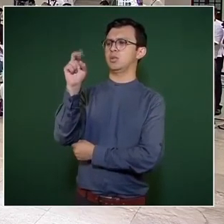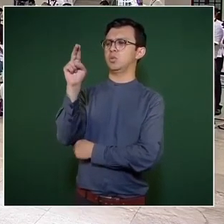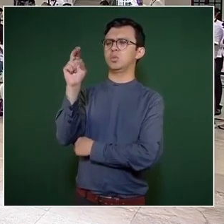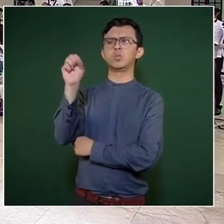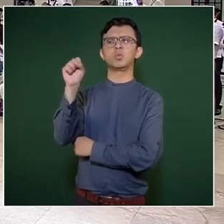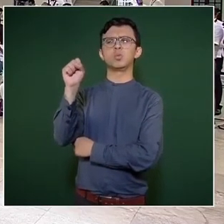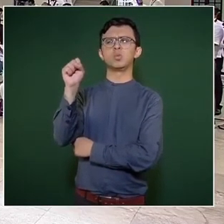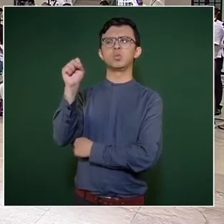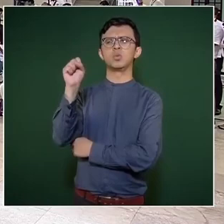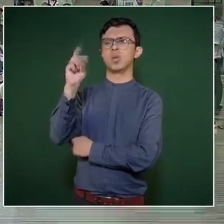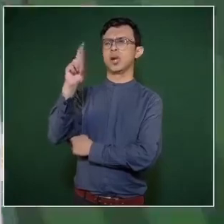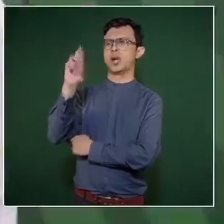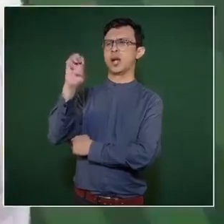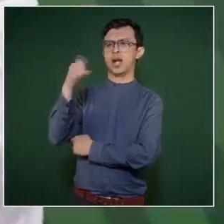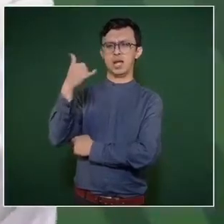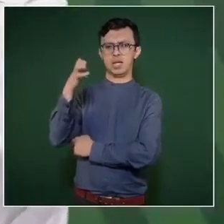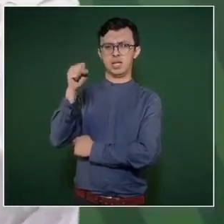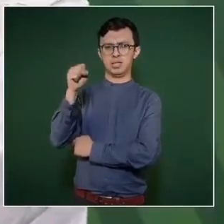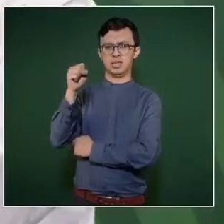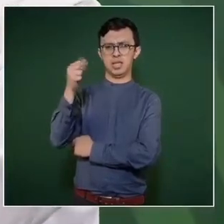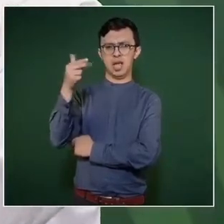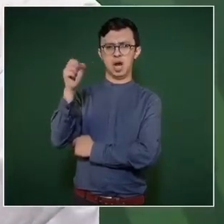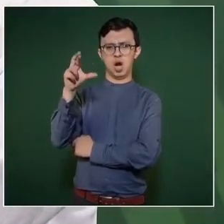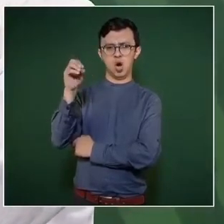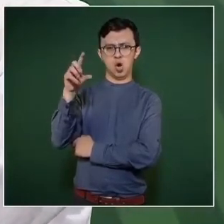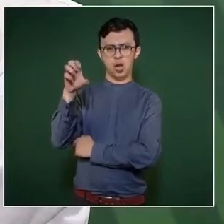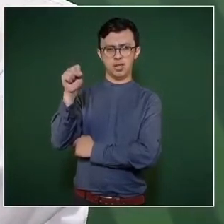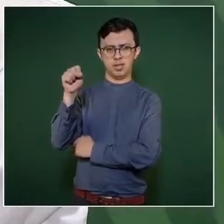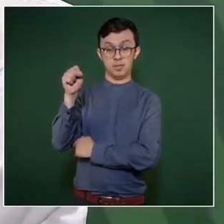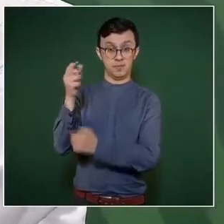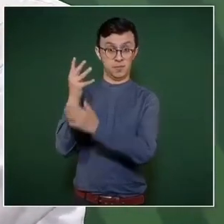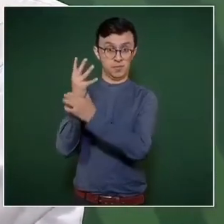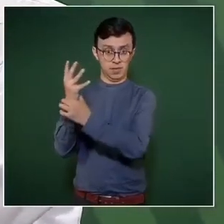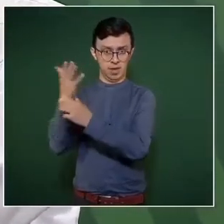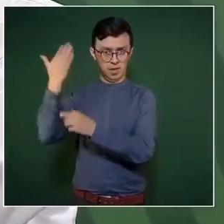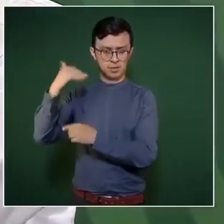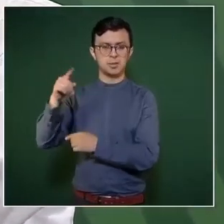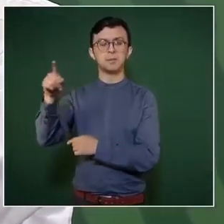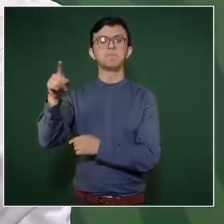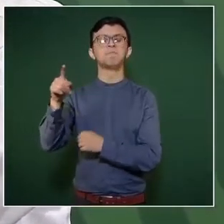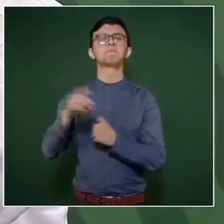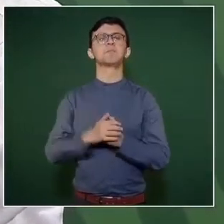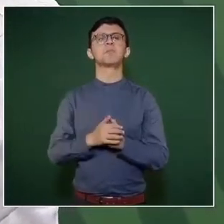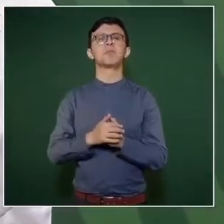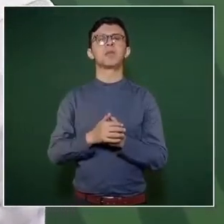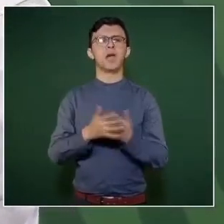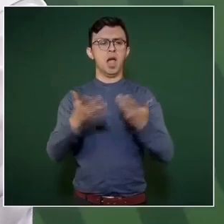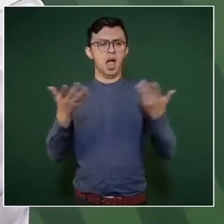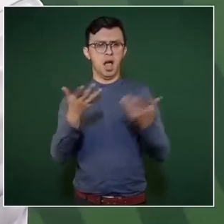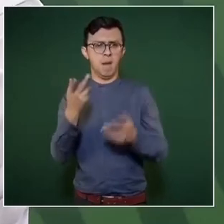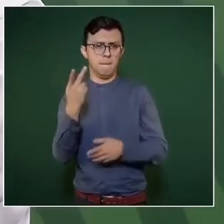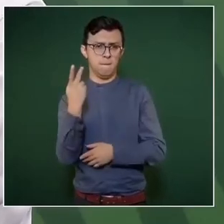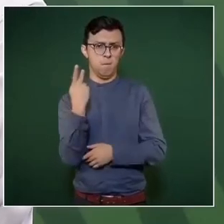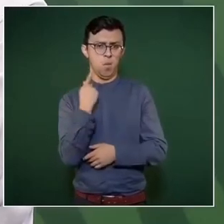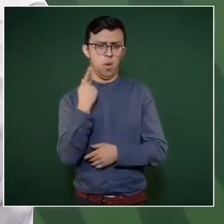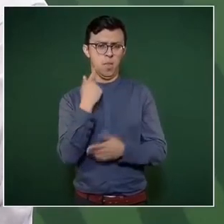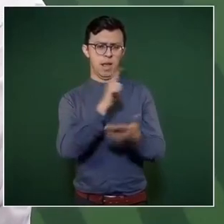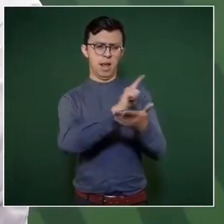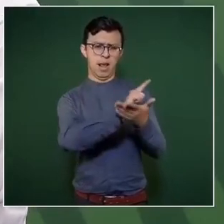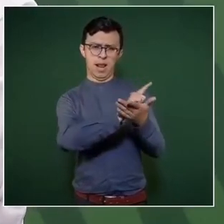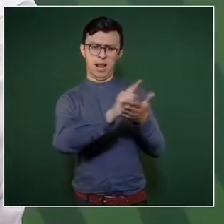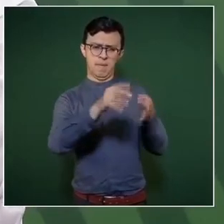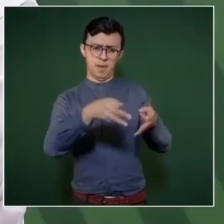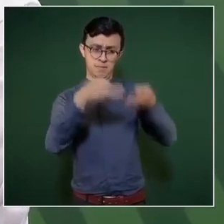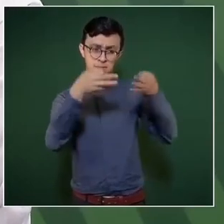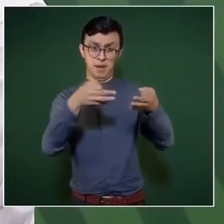rey de ceroles decía, la política es tan limpia que ni los más sucios políticos han podido